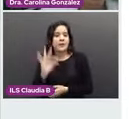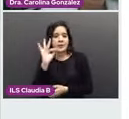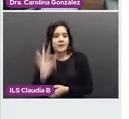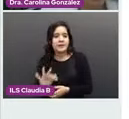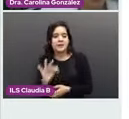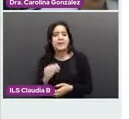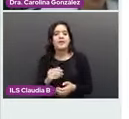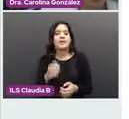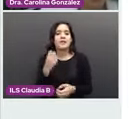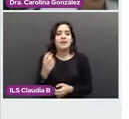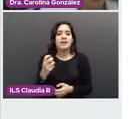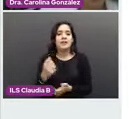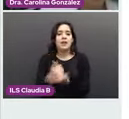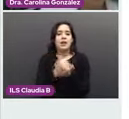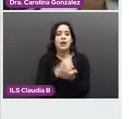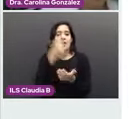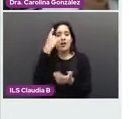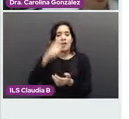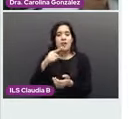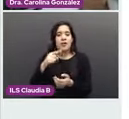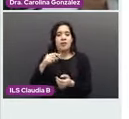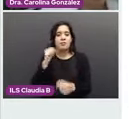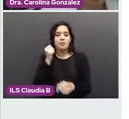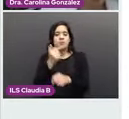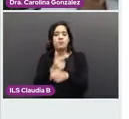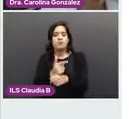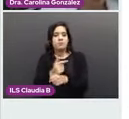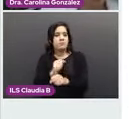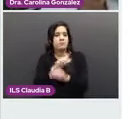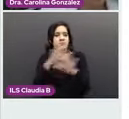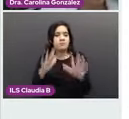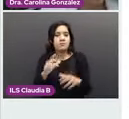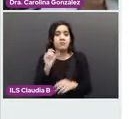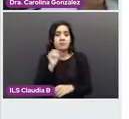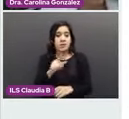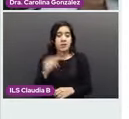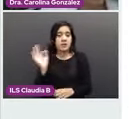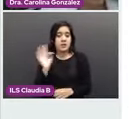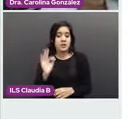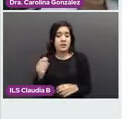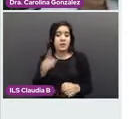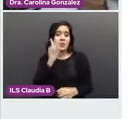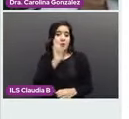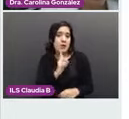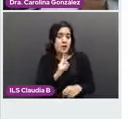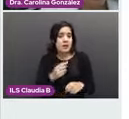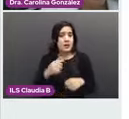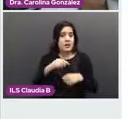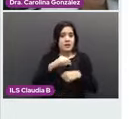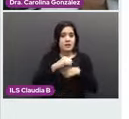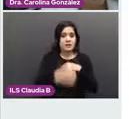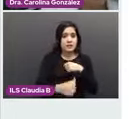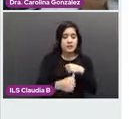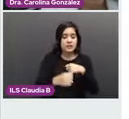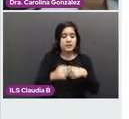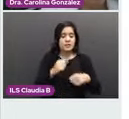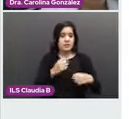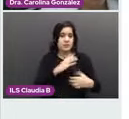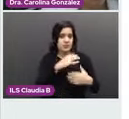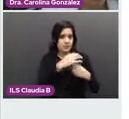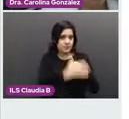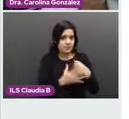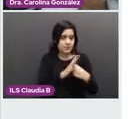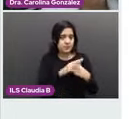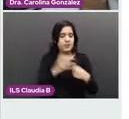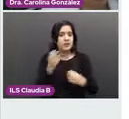en el gen de RCA, usuarios con implantes mamarios, en pacientes a los que se les diagnostica cáncer de mama y no se